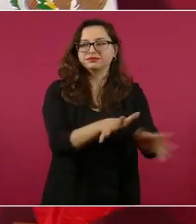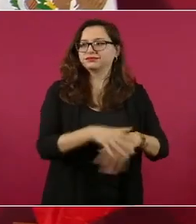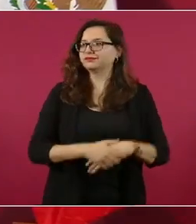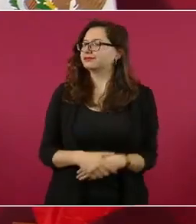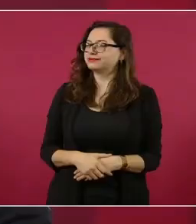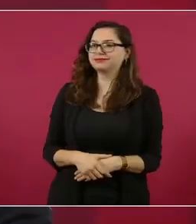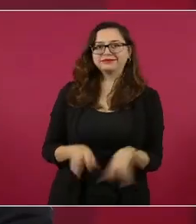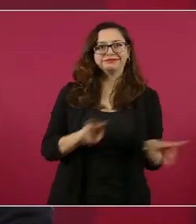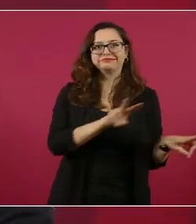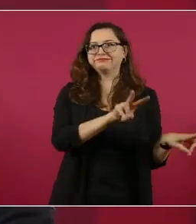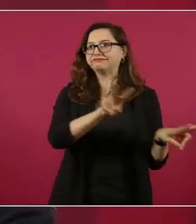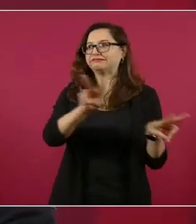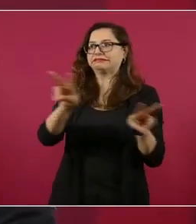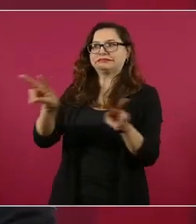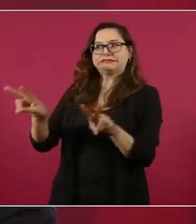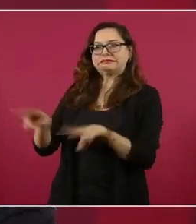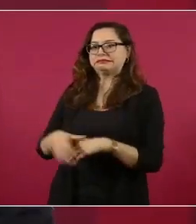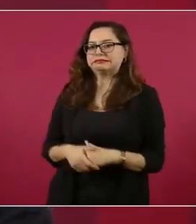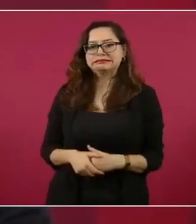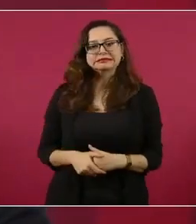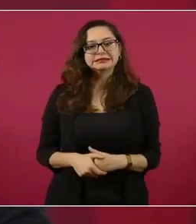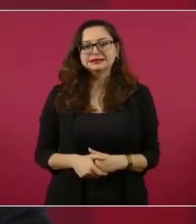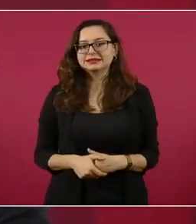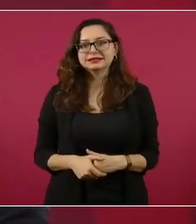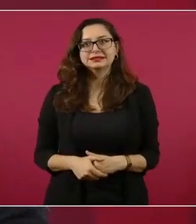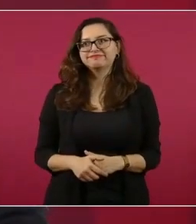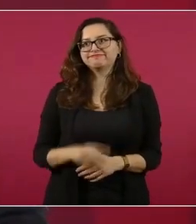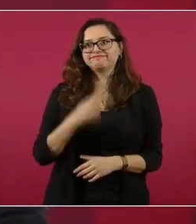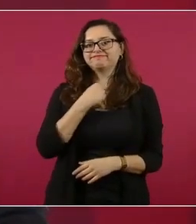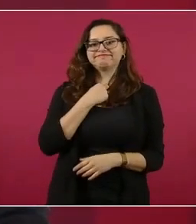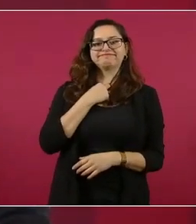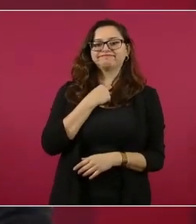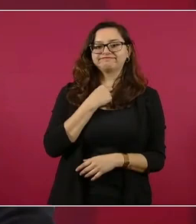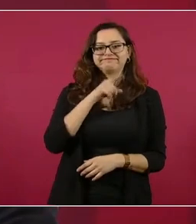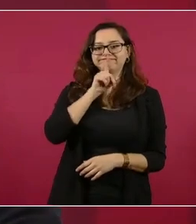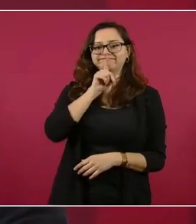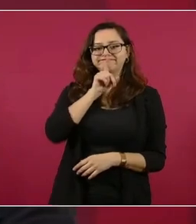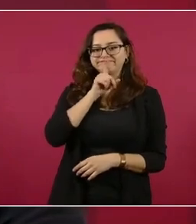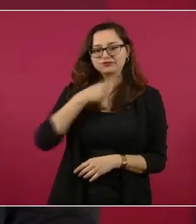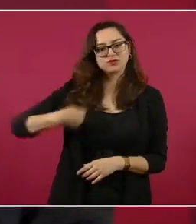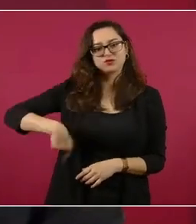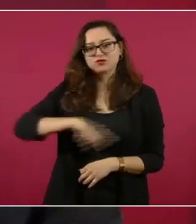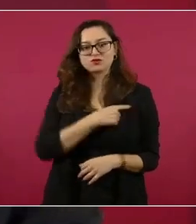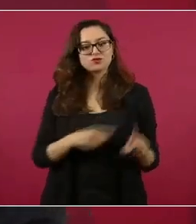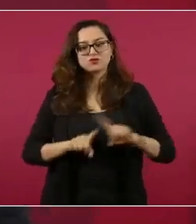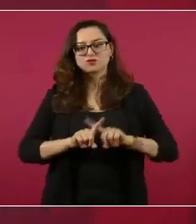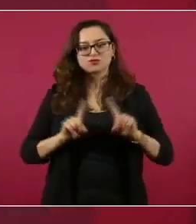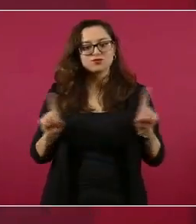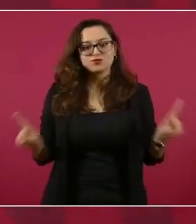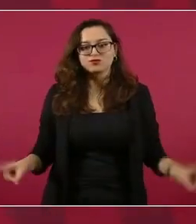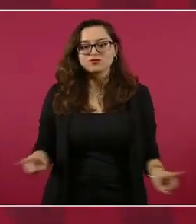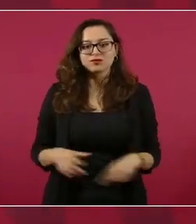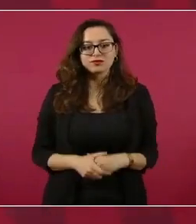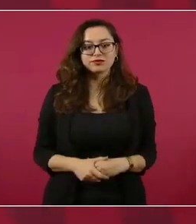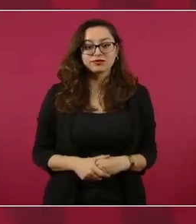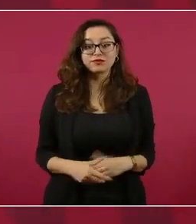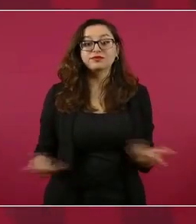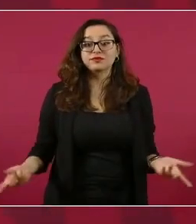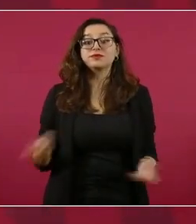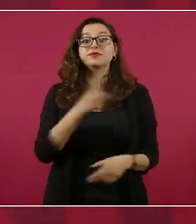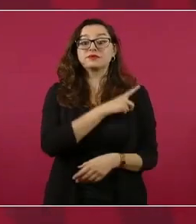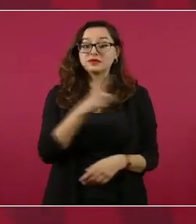Le engañaban con el